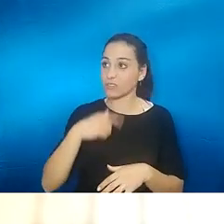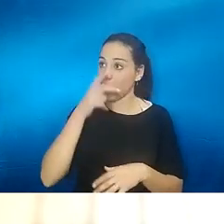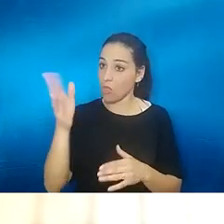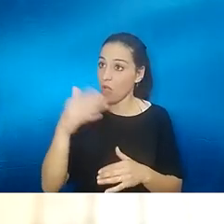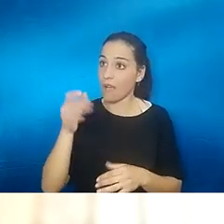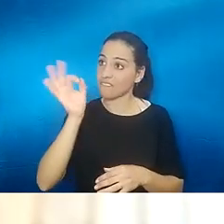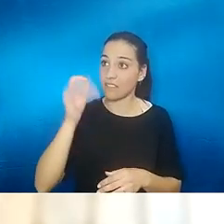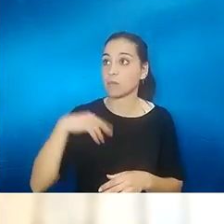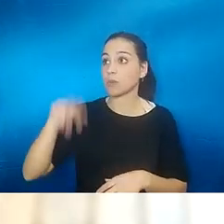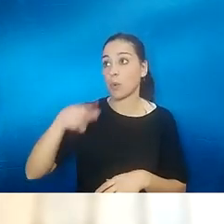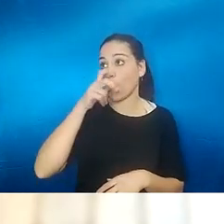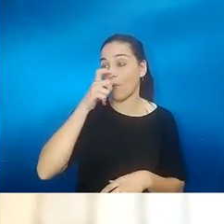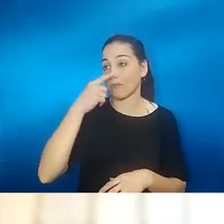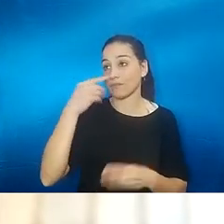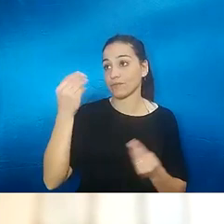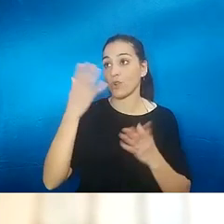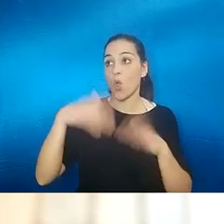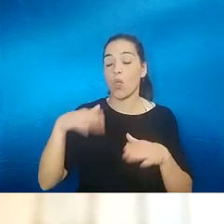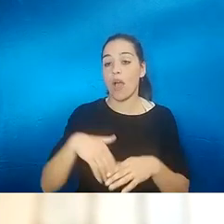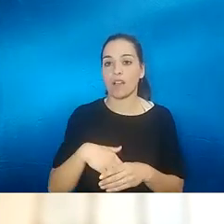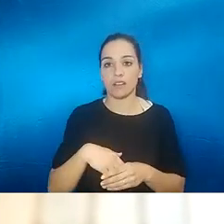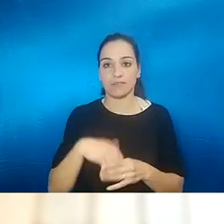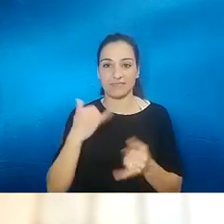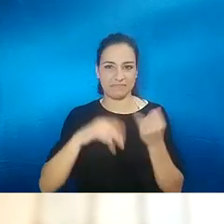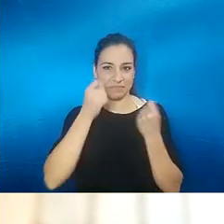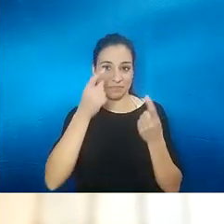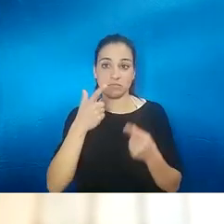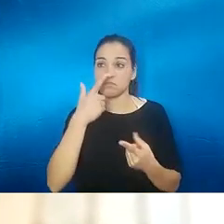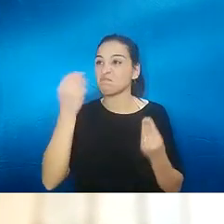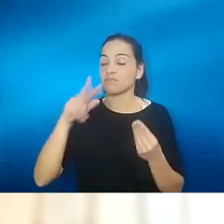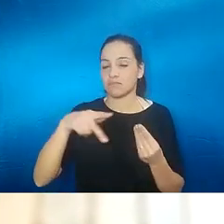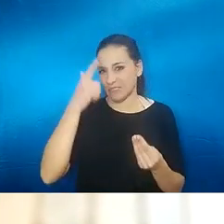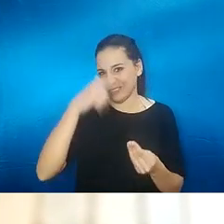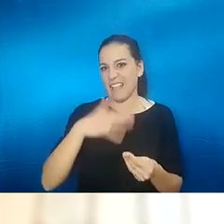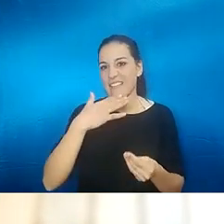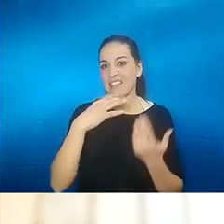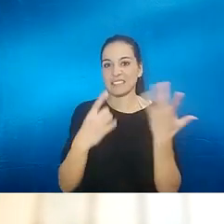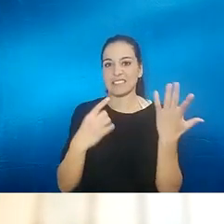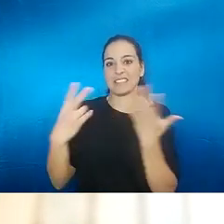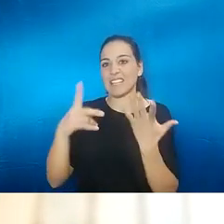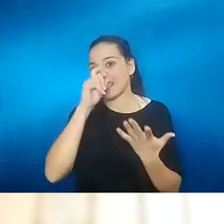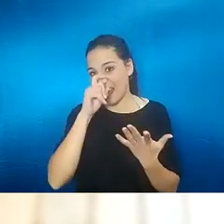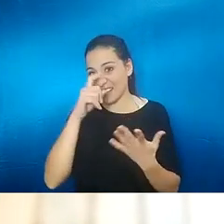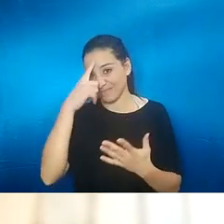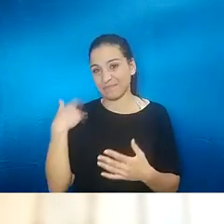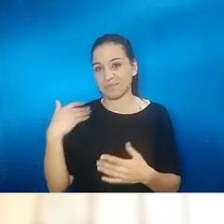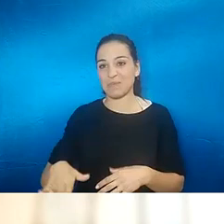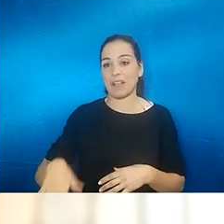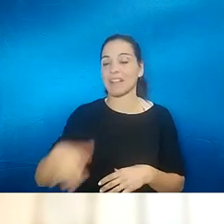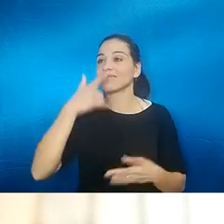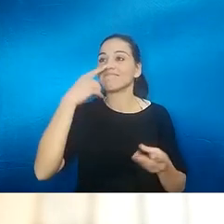yo no he olido nunca porque te das cuenta o sea que tendría a mejor yo que sé 6-7 años incluso menos no lo sé pero te das cuenta